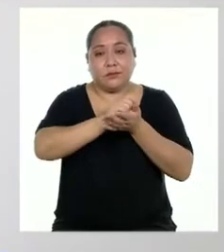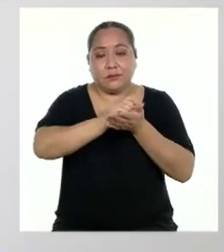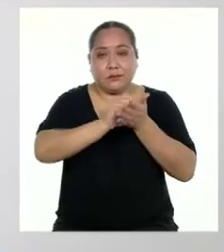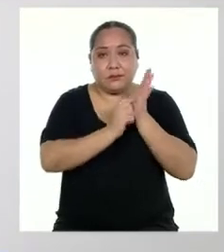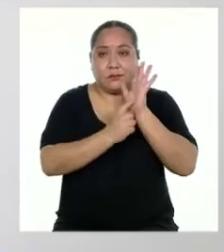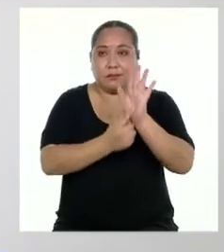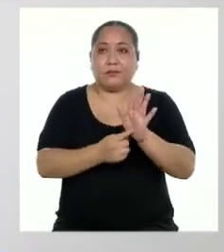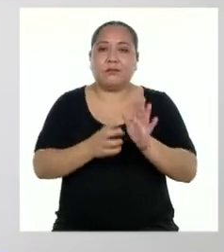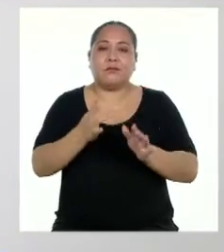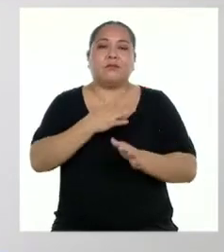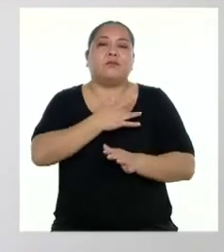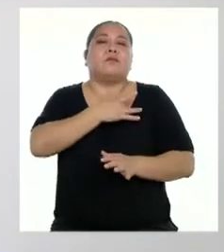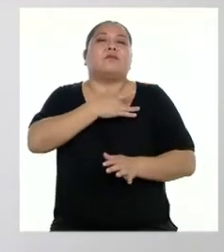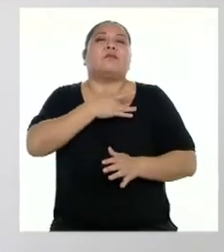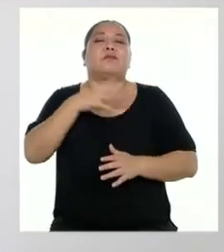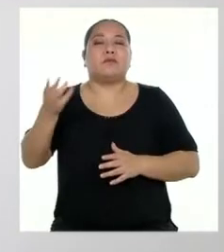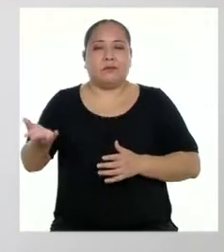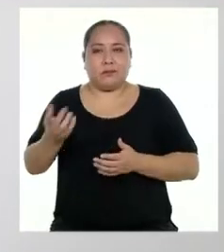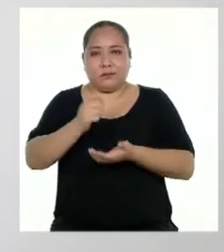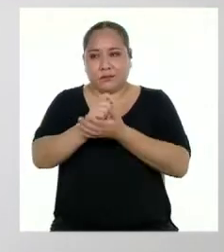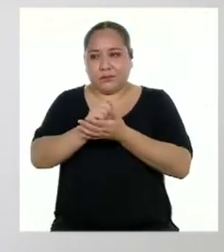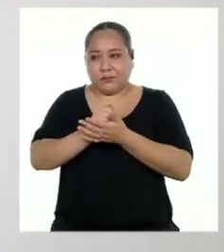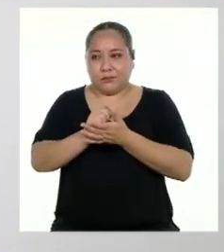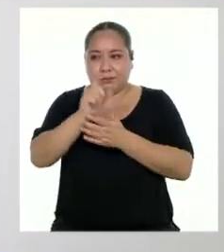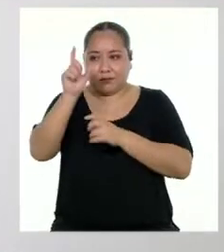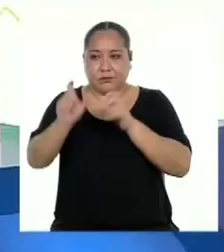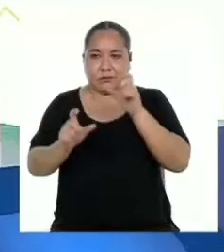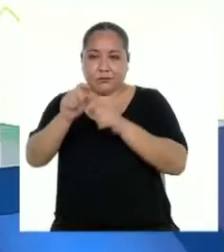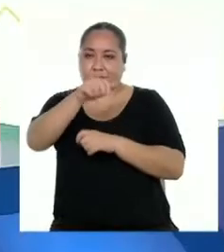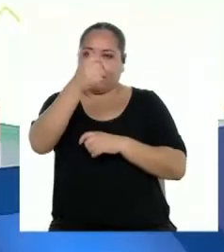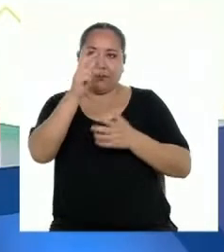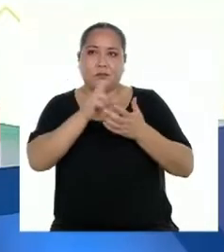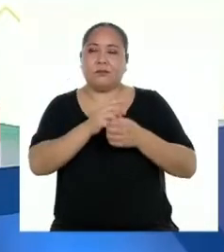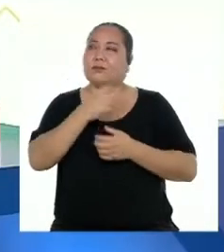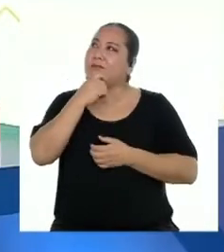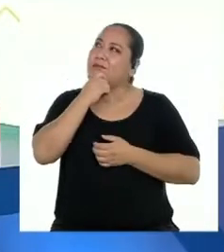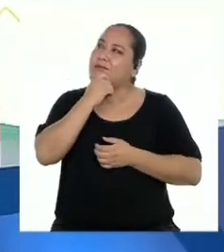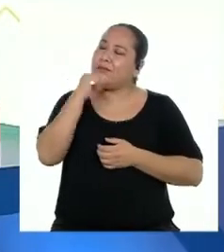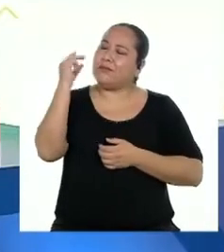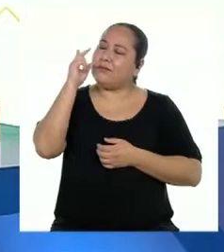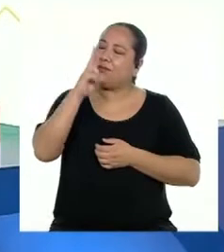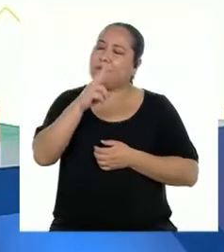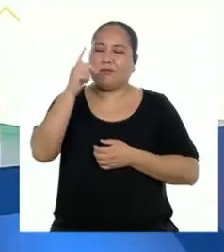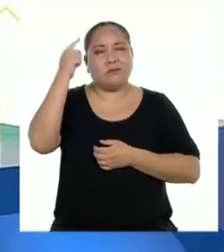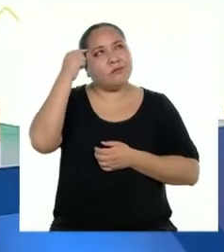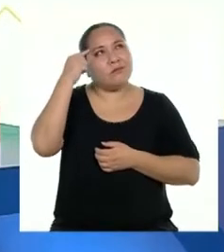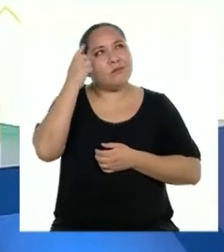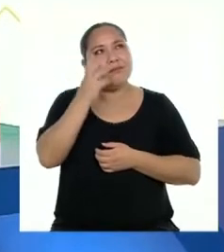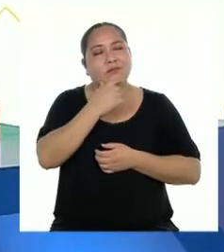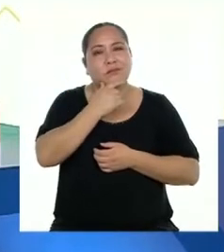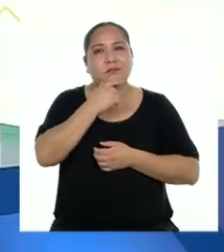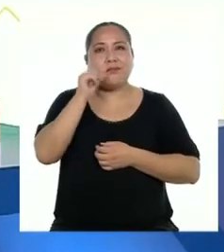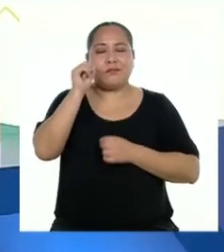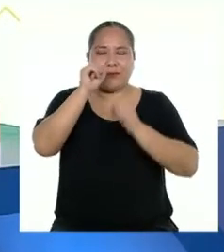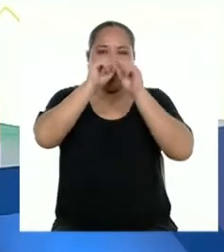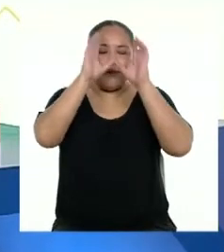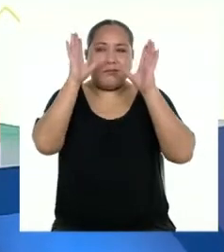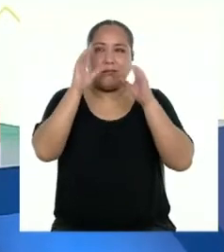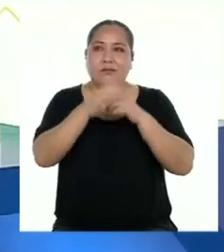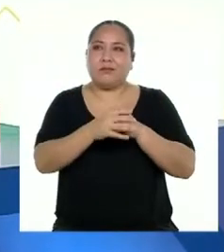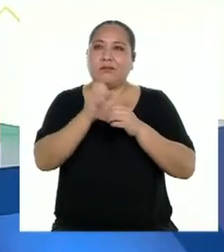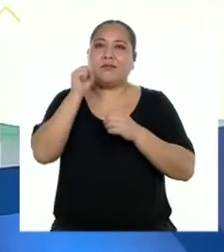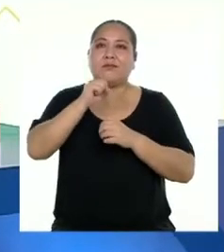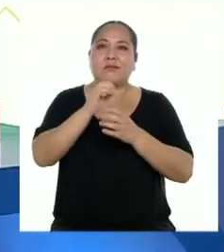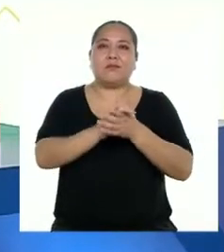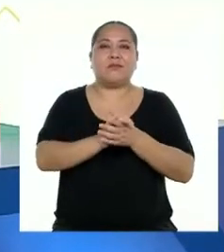podemos conmover con nuestro texto a otras personas. No lo había visto así. Me parece genial y me ha hecho recordar a una